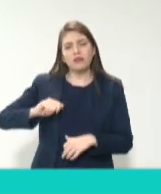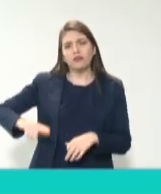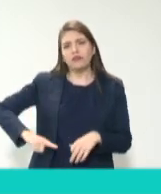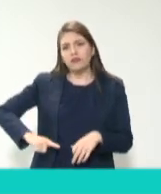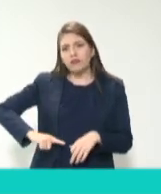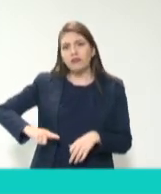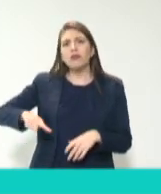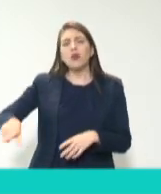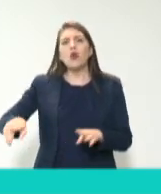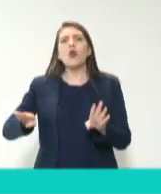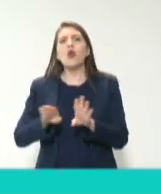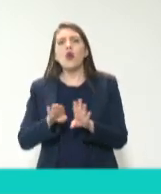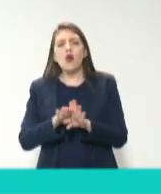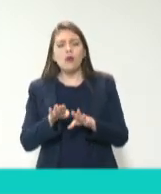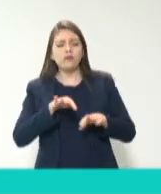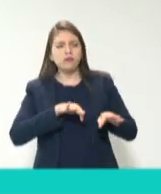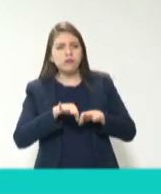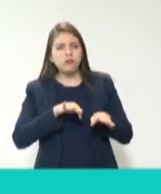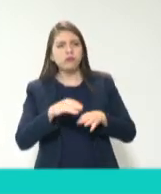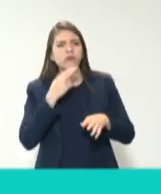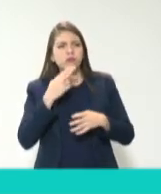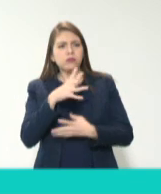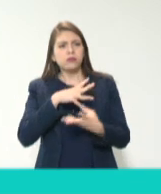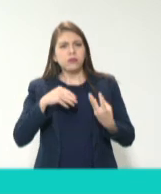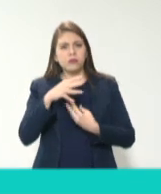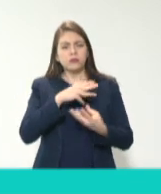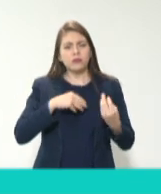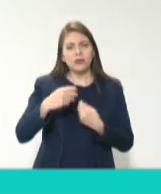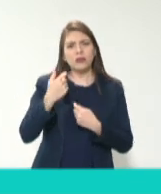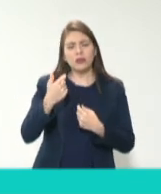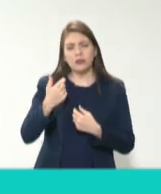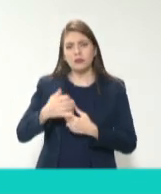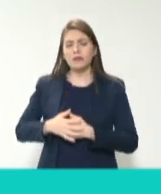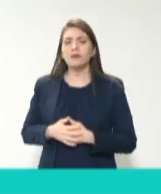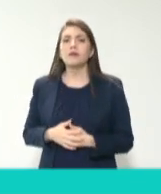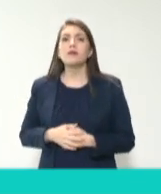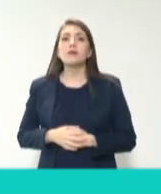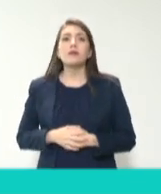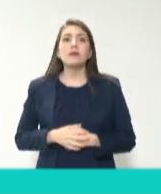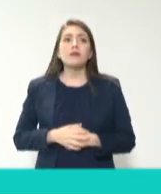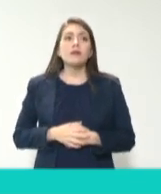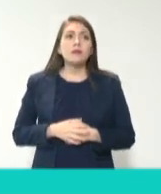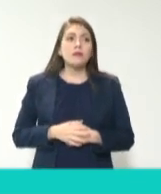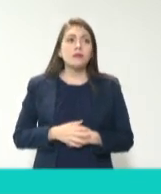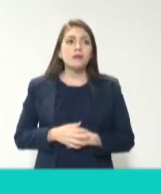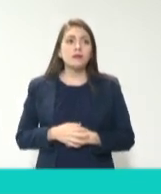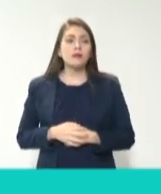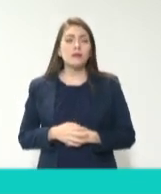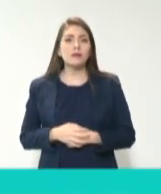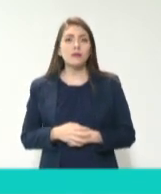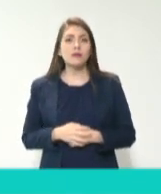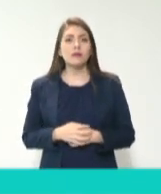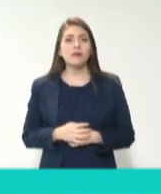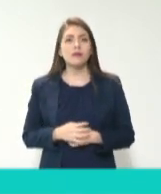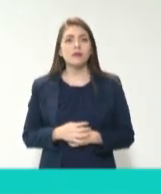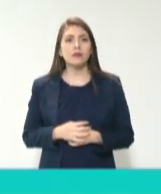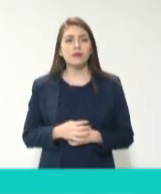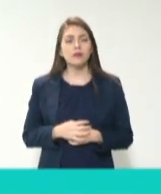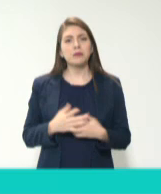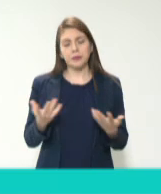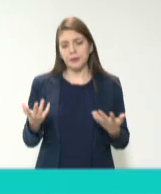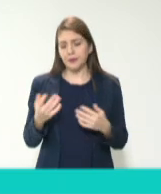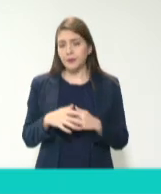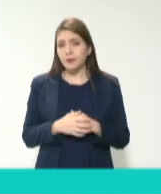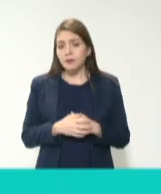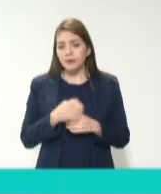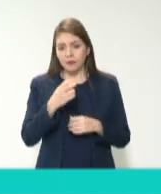cómo ha gestionado los recursos y cómo ha gestionado su actuar de gobierno. Entonces, así lo veo. Y